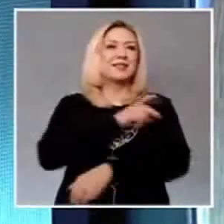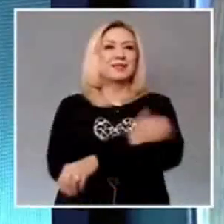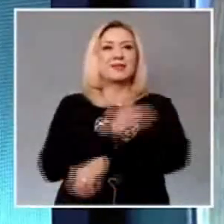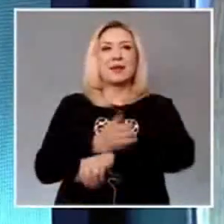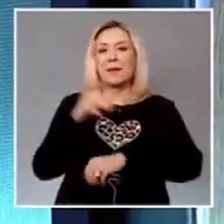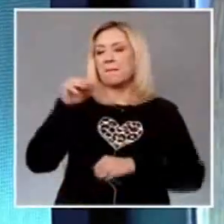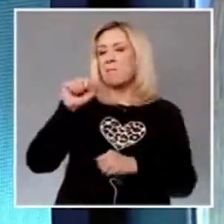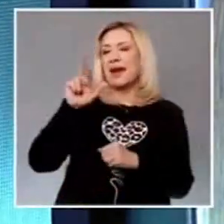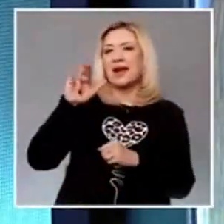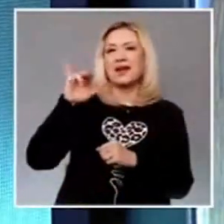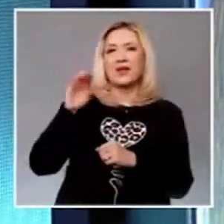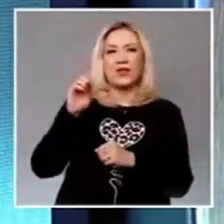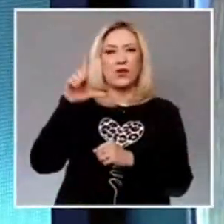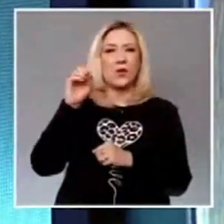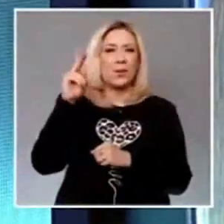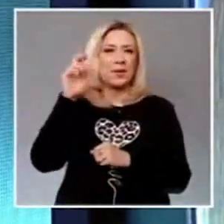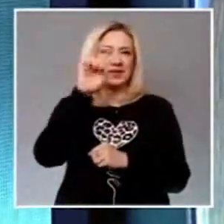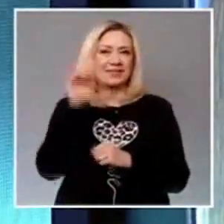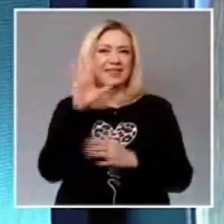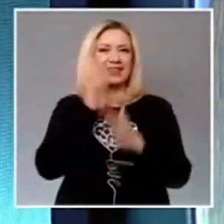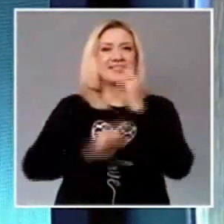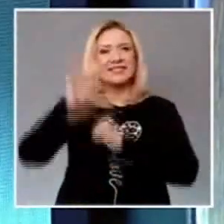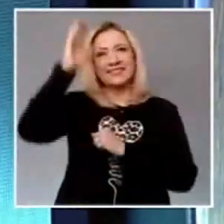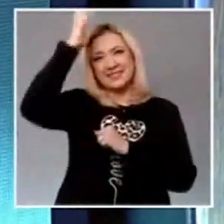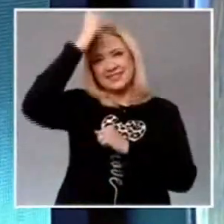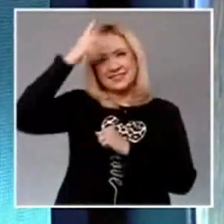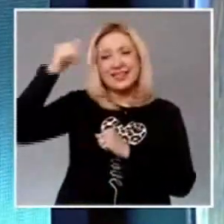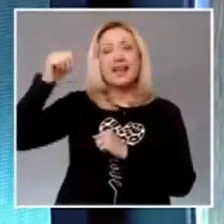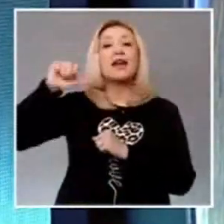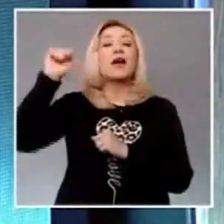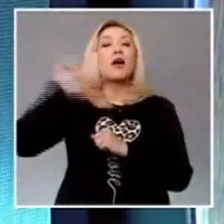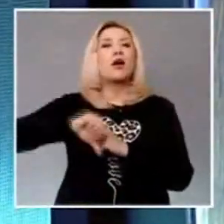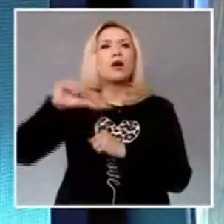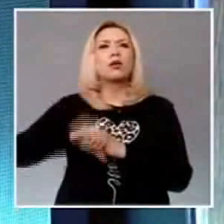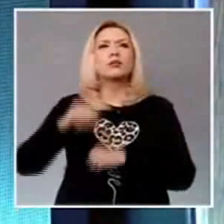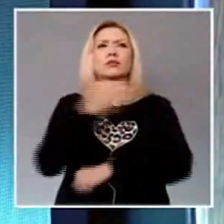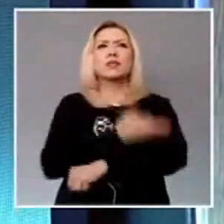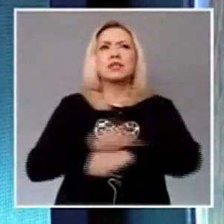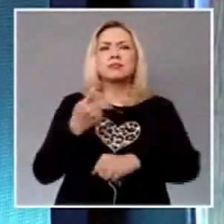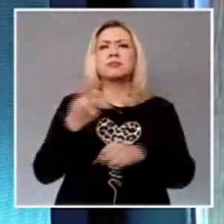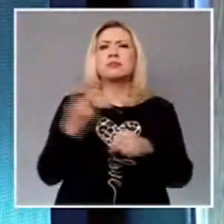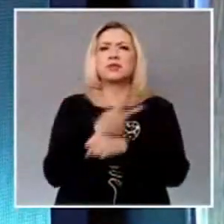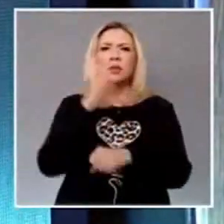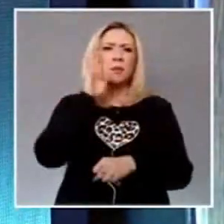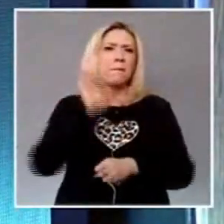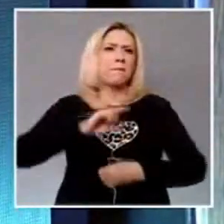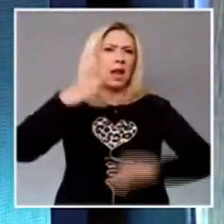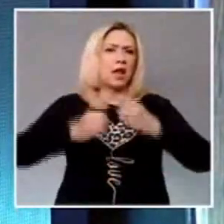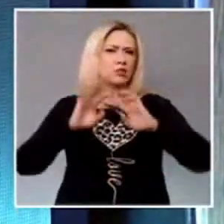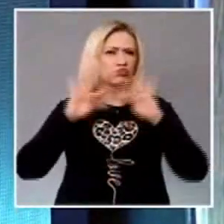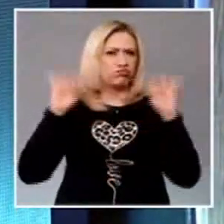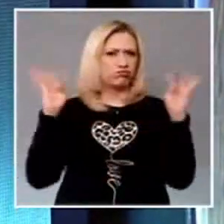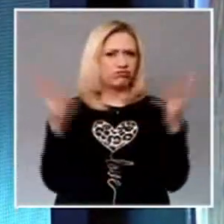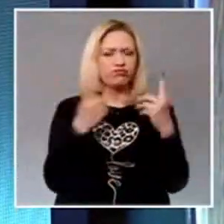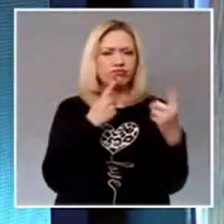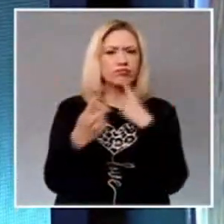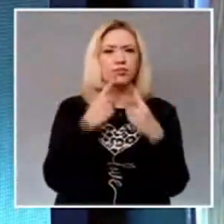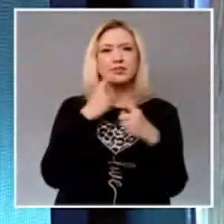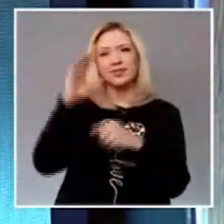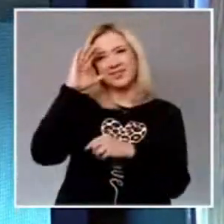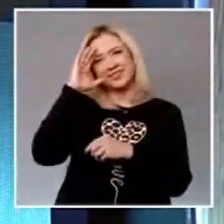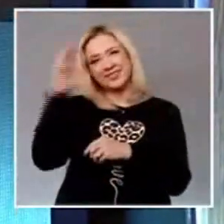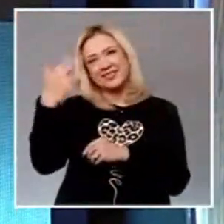tiene listo el reporte de lo que resolvieron esta tarde las y los ministros en sesión de Pleno. Muy buenas tardes, Mario. Adelante con tu reporte.